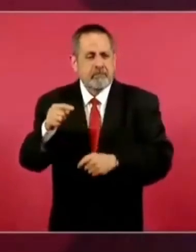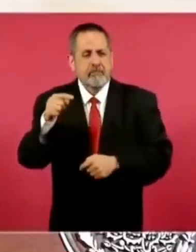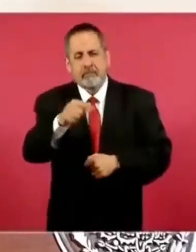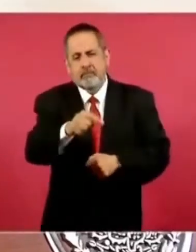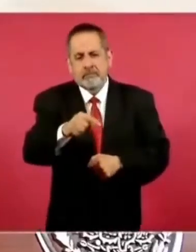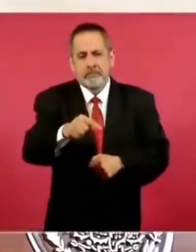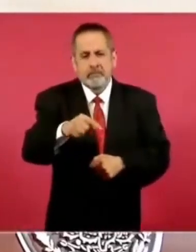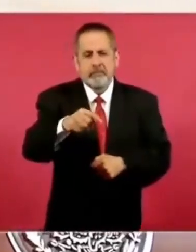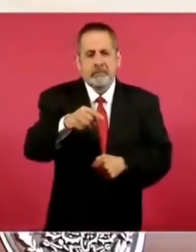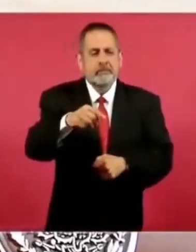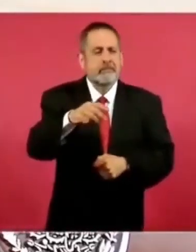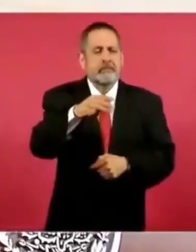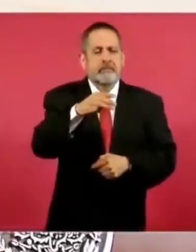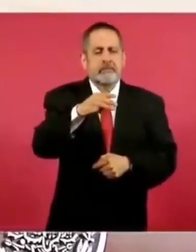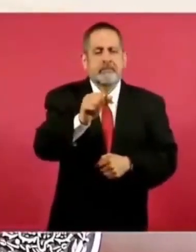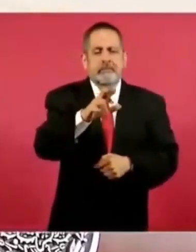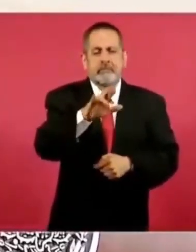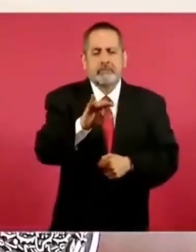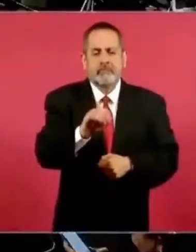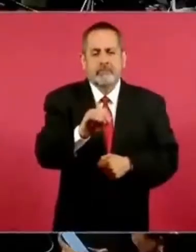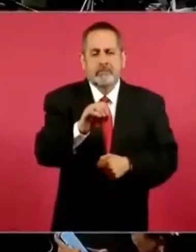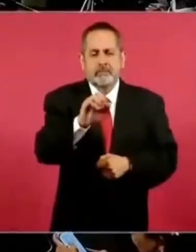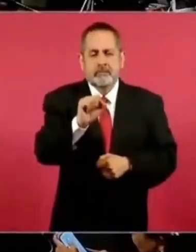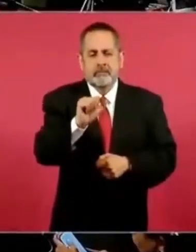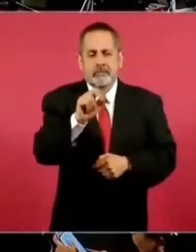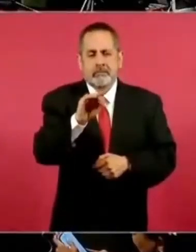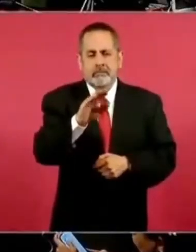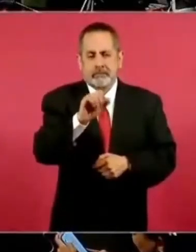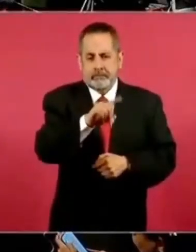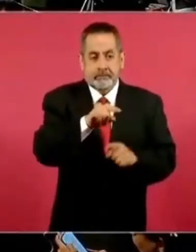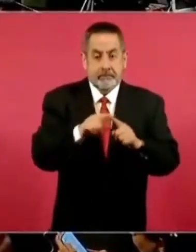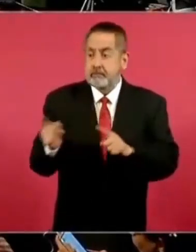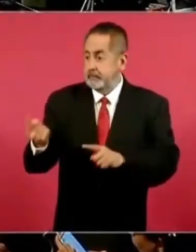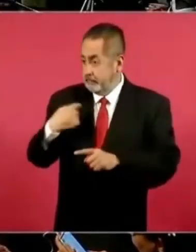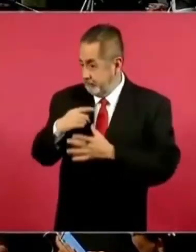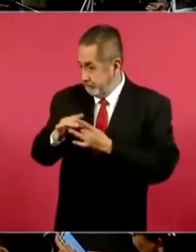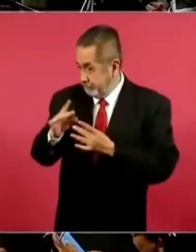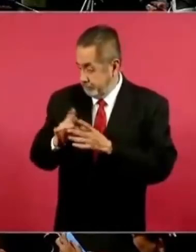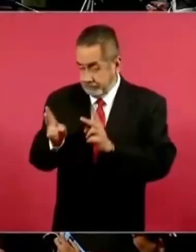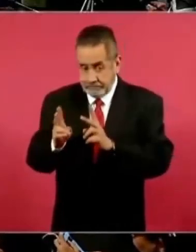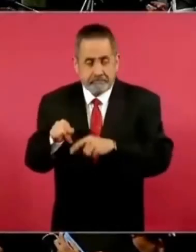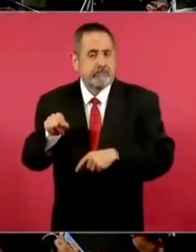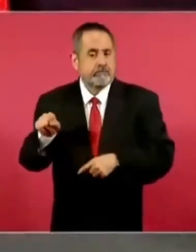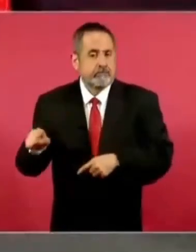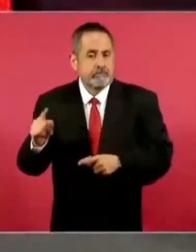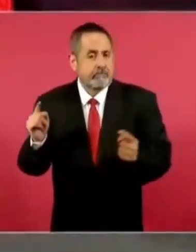y me platicó Don Julio, porque antes de ir,